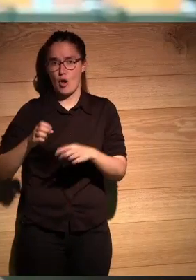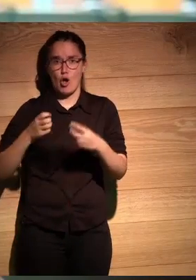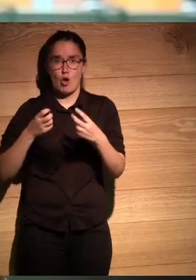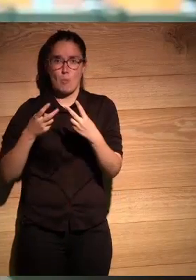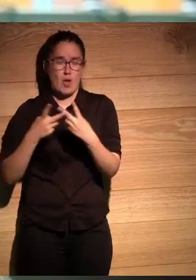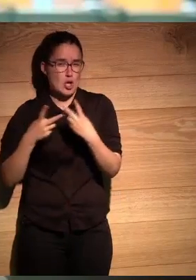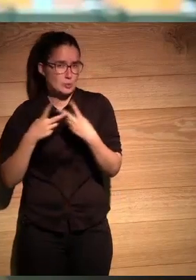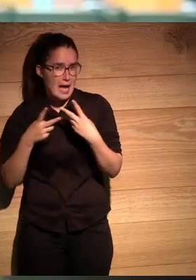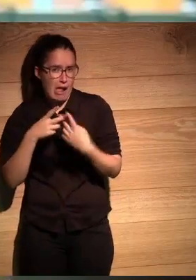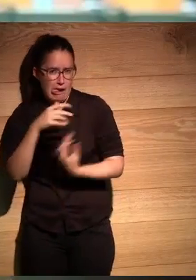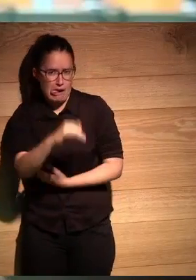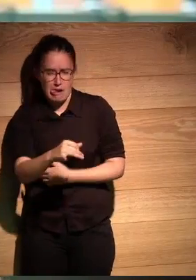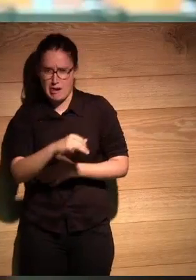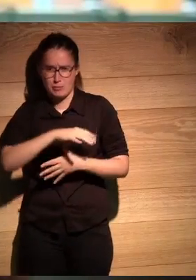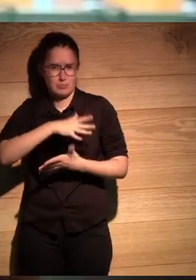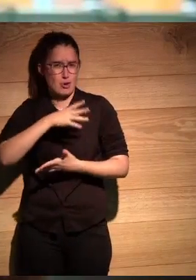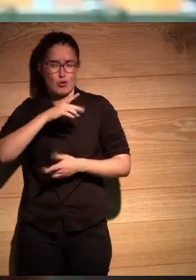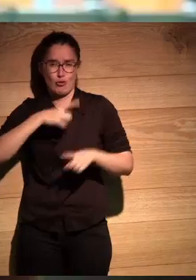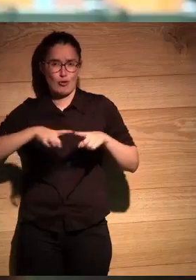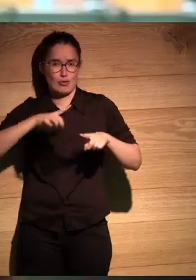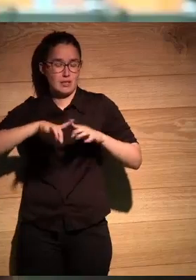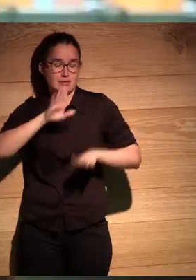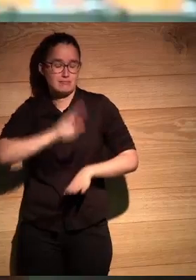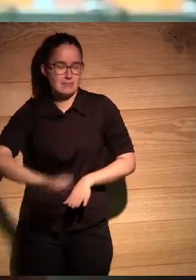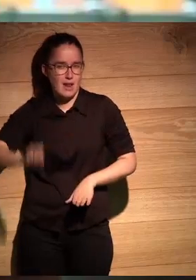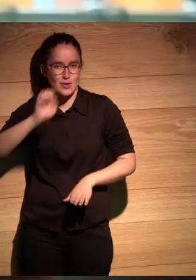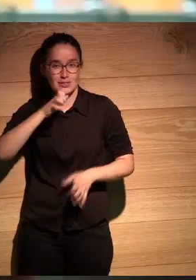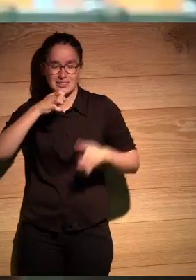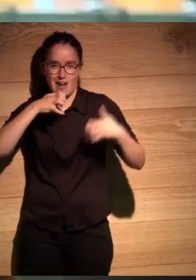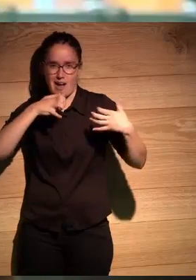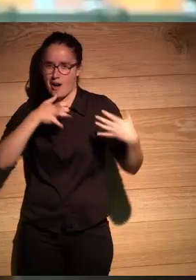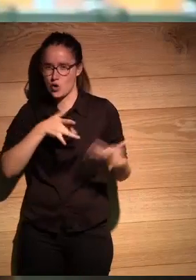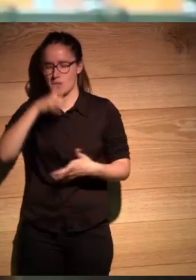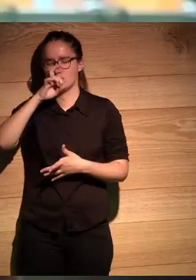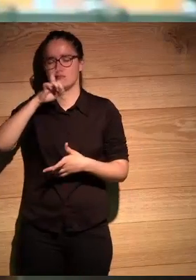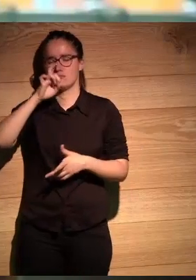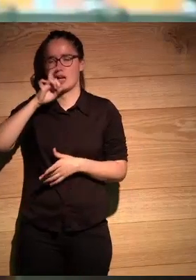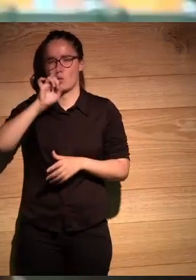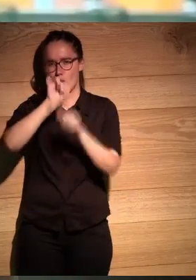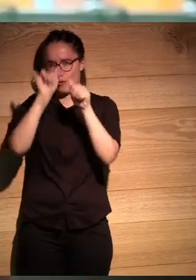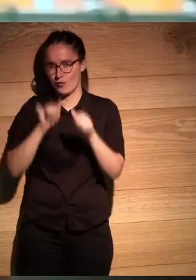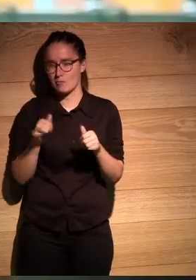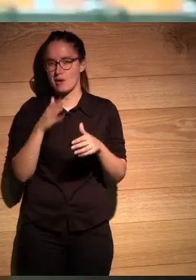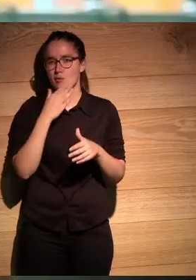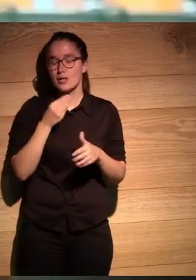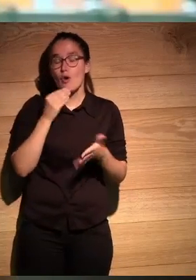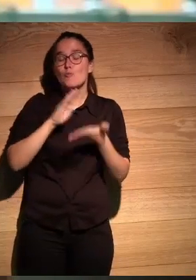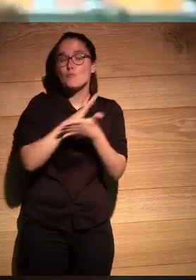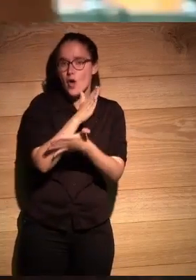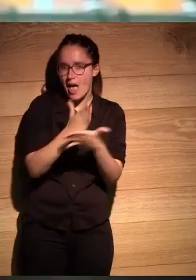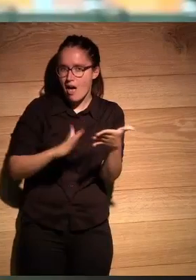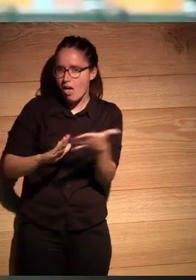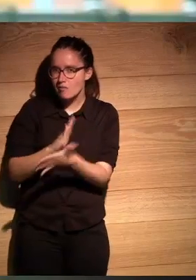Sedan cosas verdaderamente geniales ahora las recuerdo así poetas